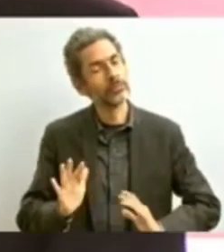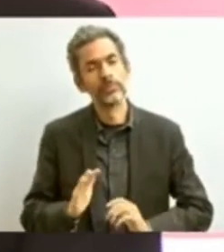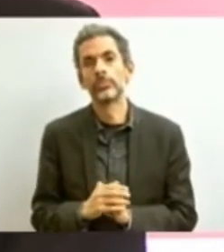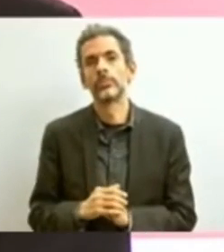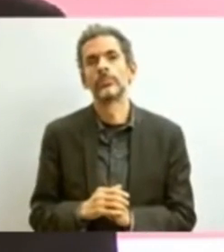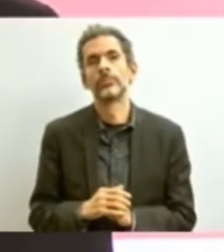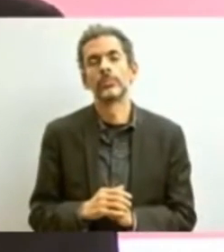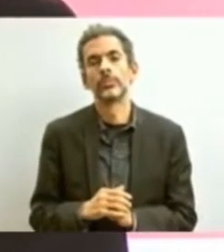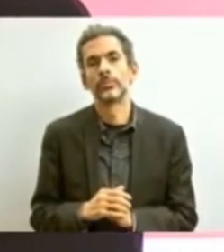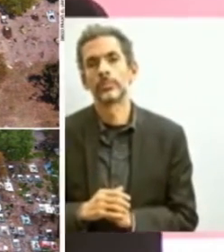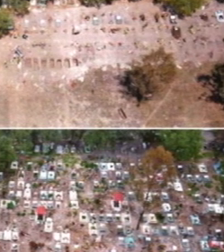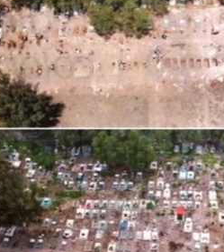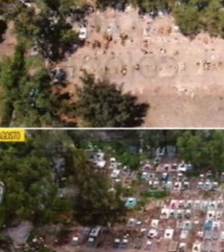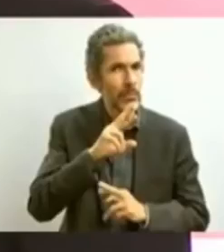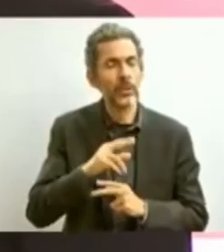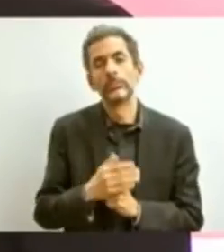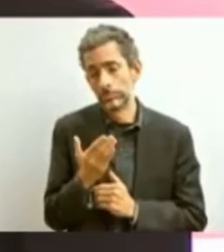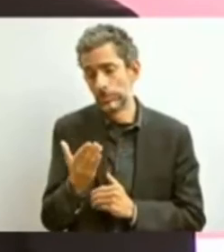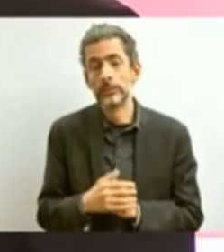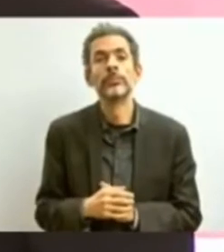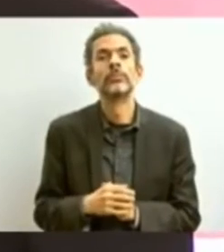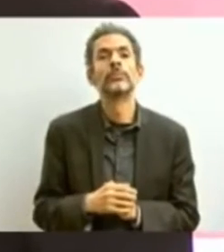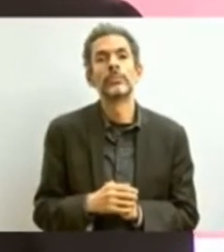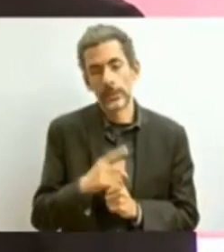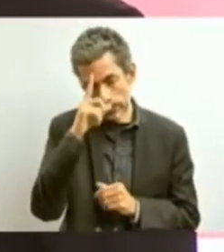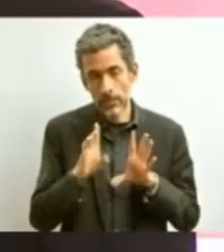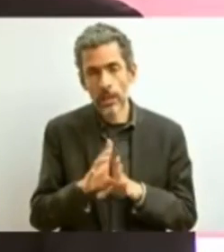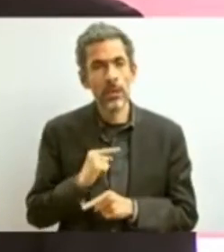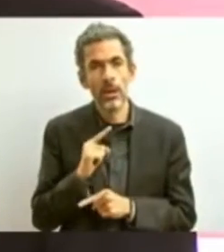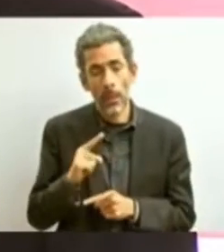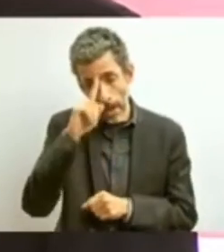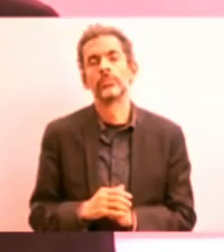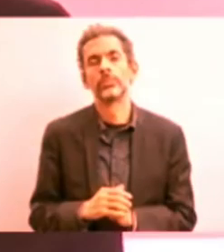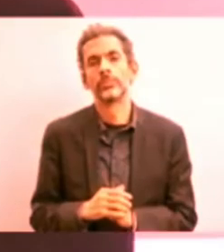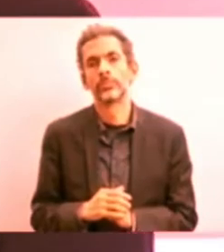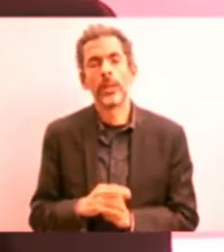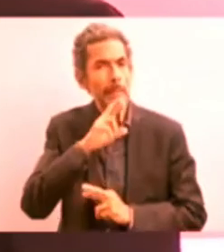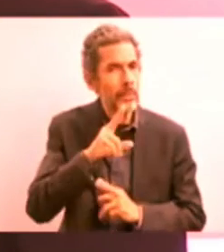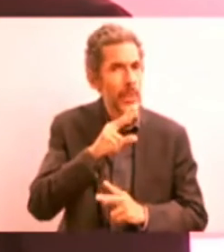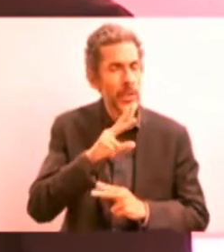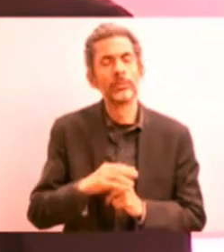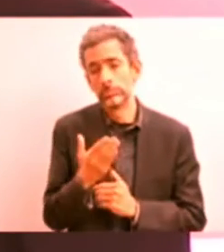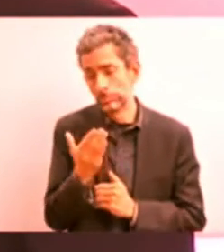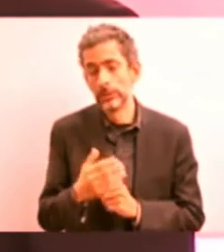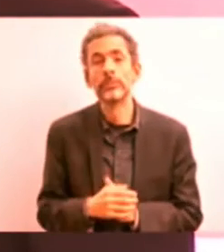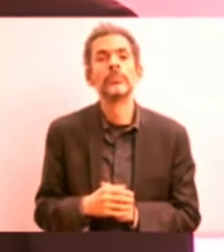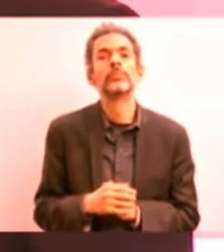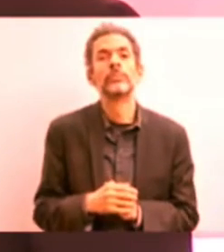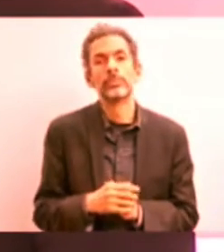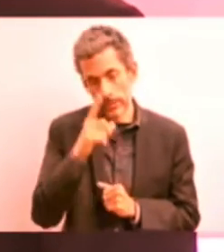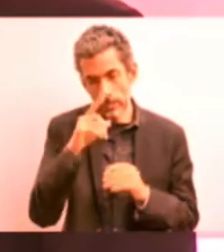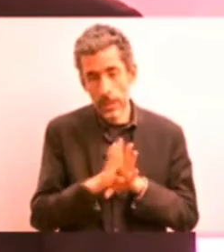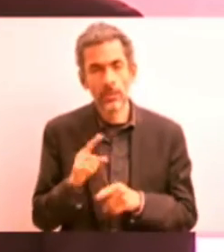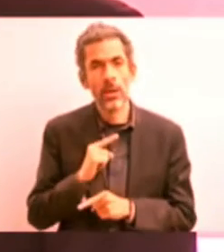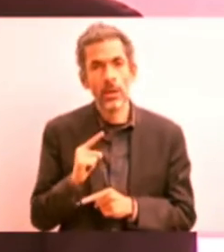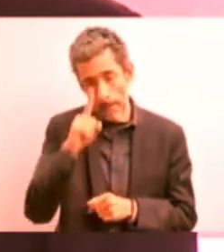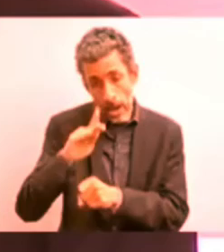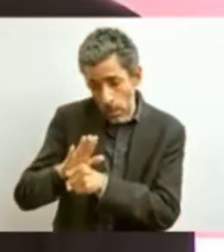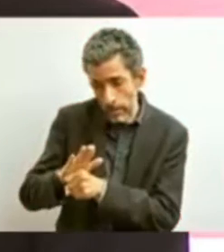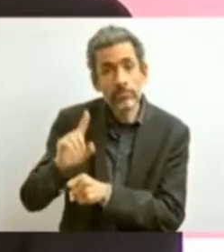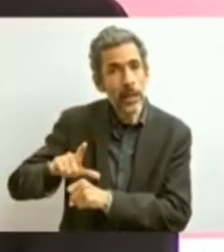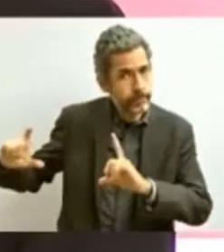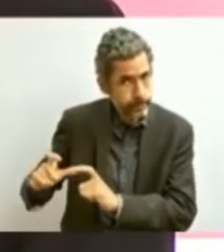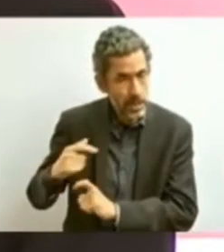vamos mejorando en el combate a la pandemia, mejorando en el combate a la